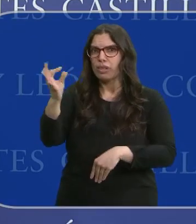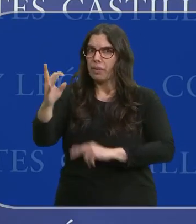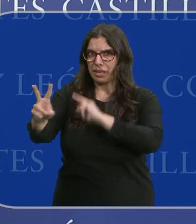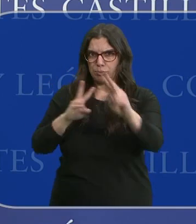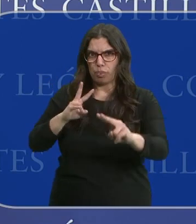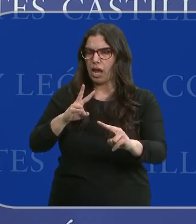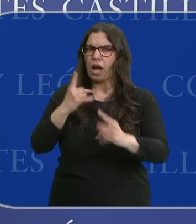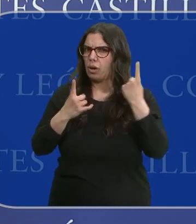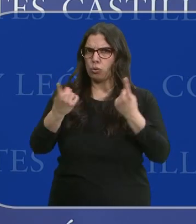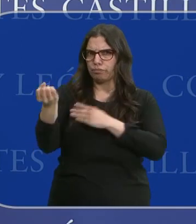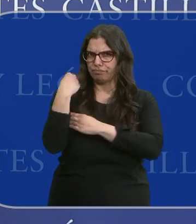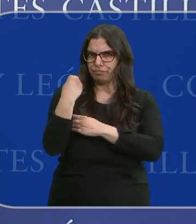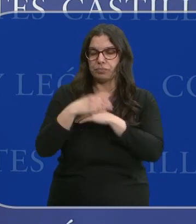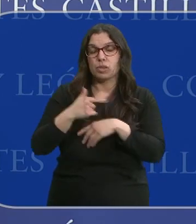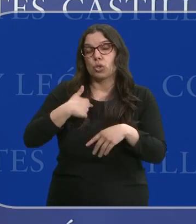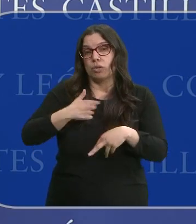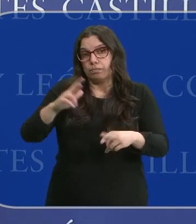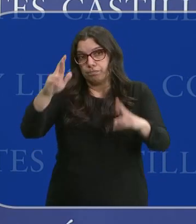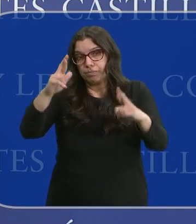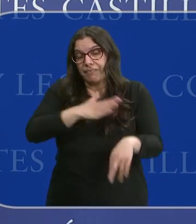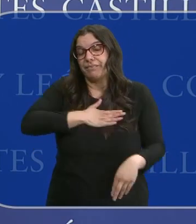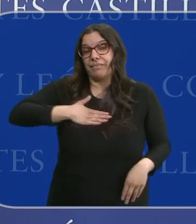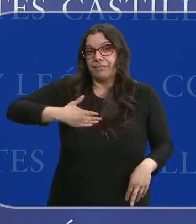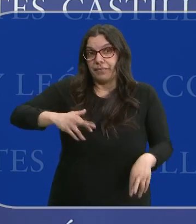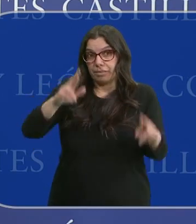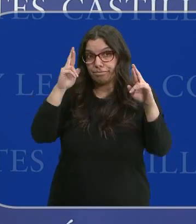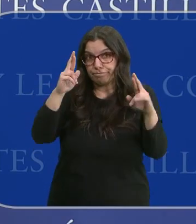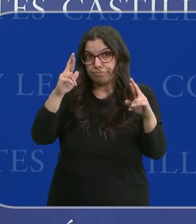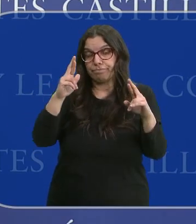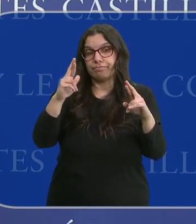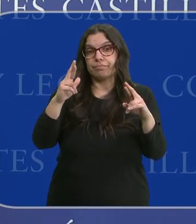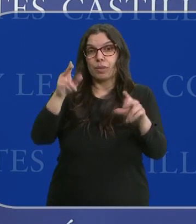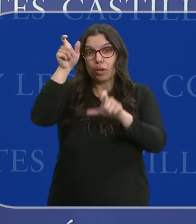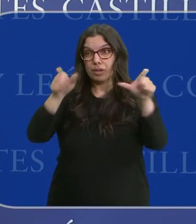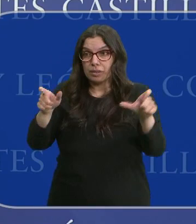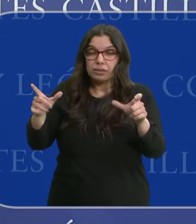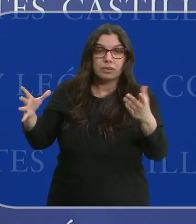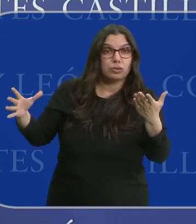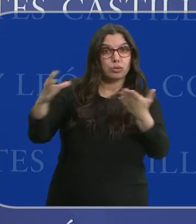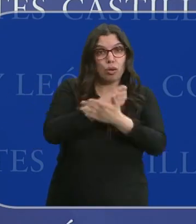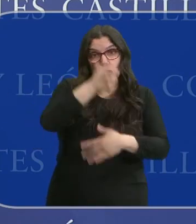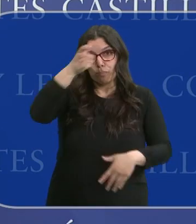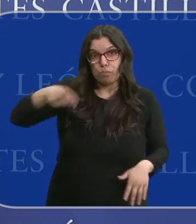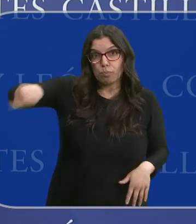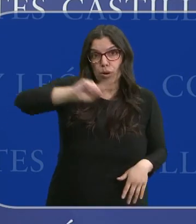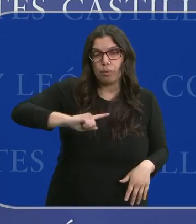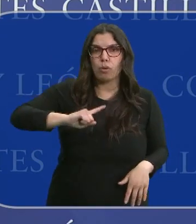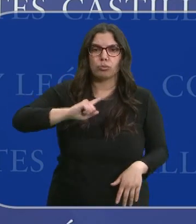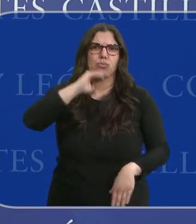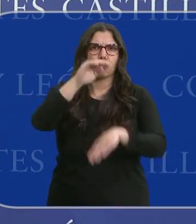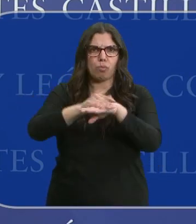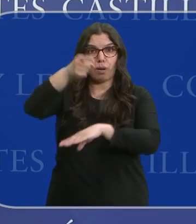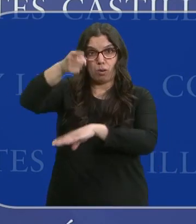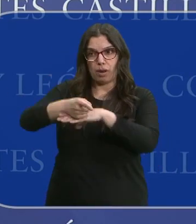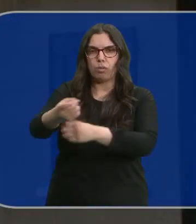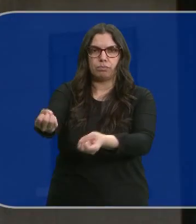Yo lo que espero y deseo es que todos los municipios cumplan con su obligación de proporcionar